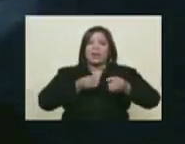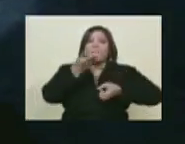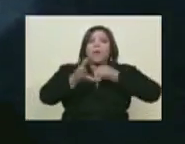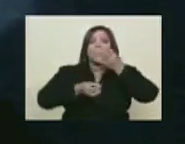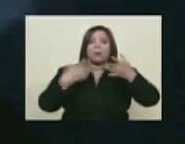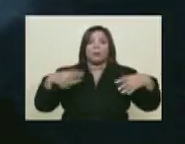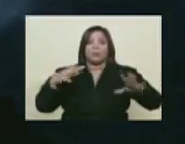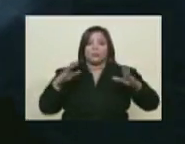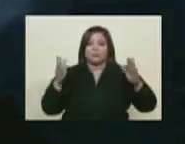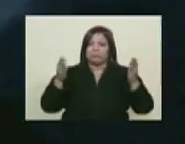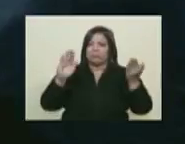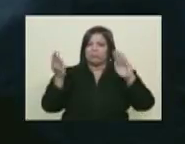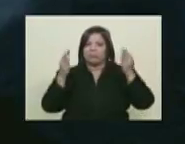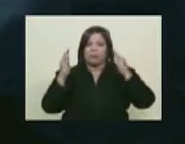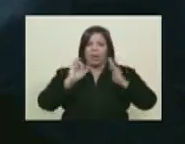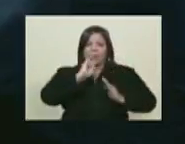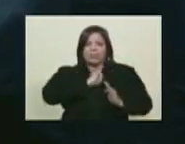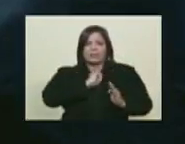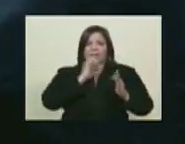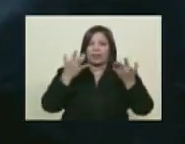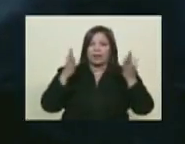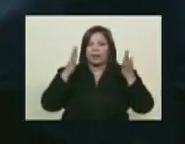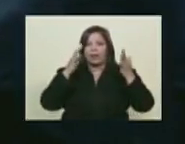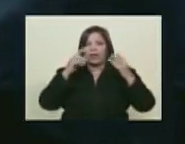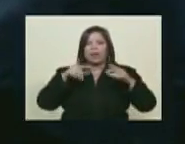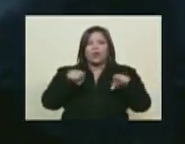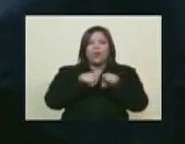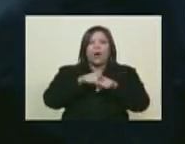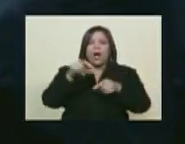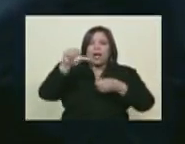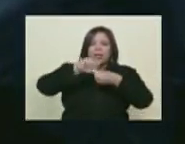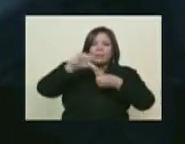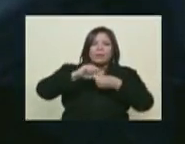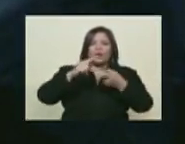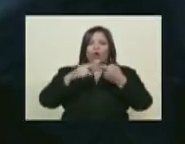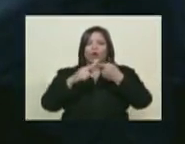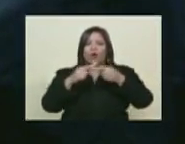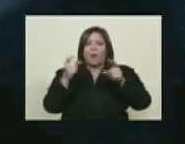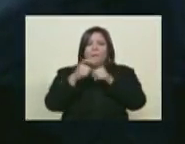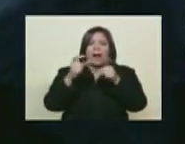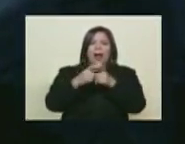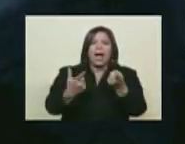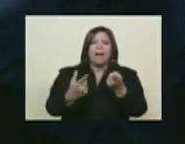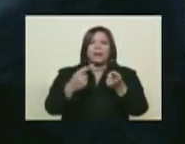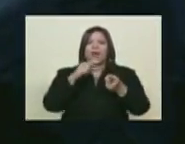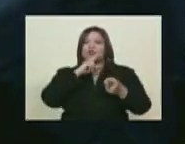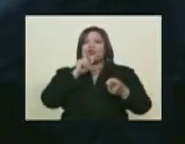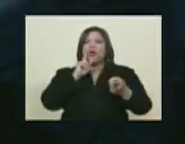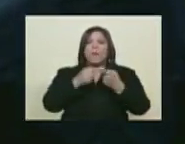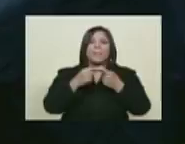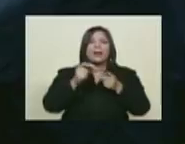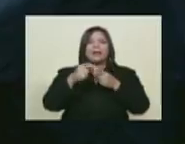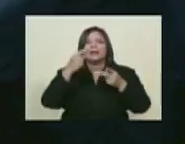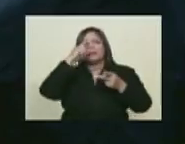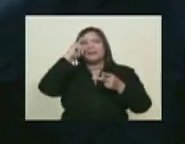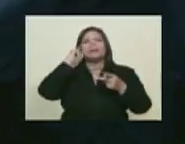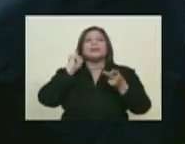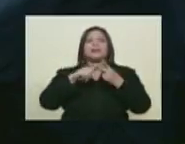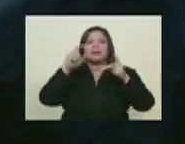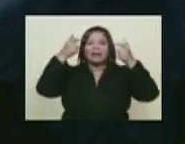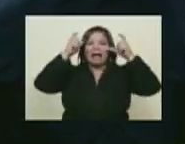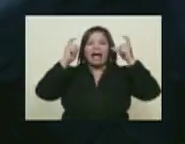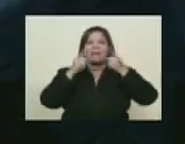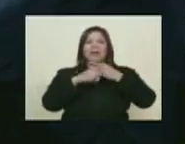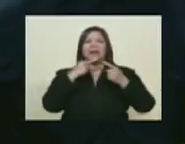esa relación identitaria, esa novela del petróleo, las primeras palabras, guachimanes, macundales, cabria,